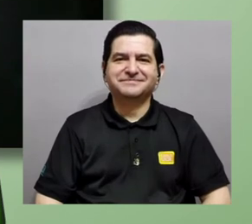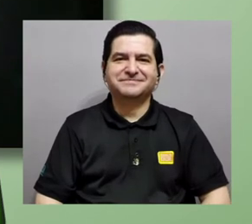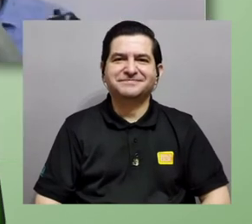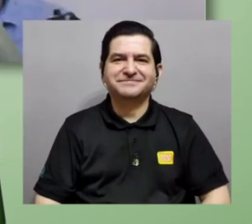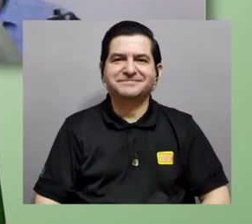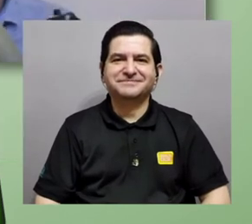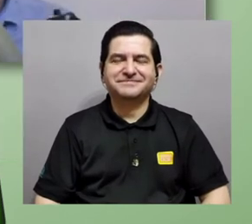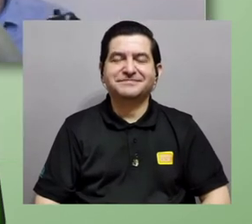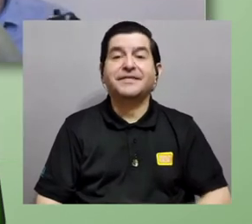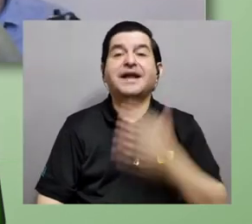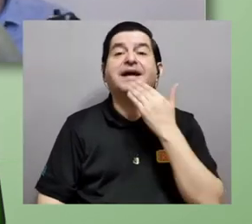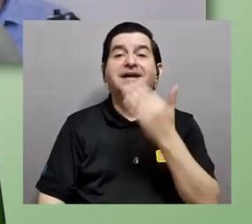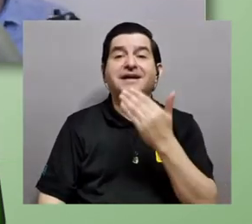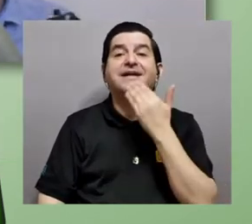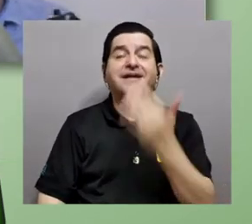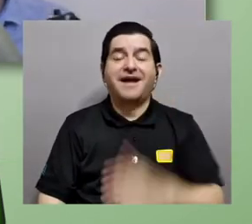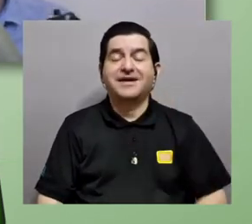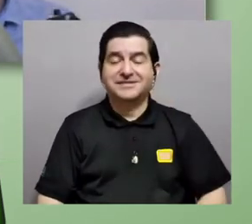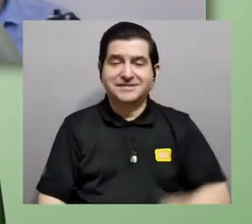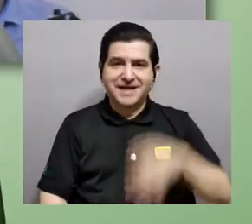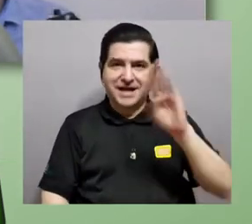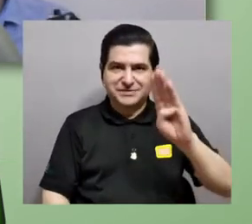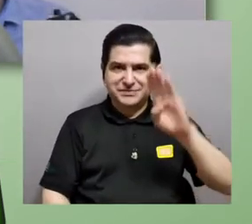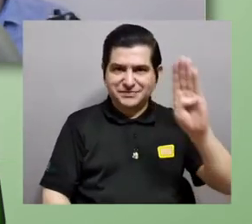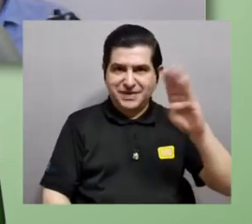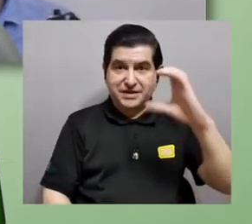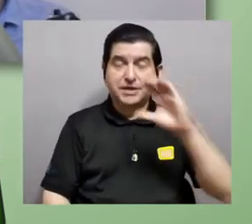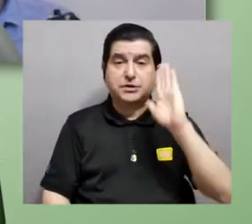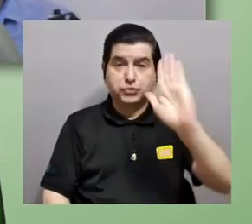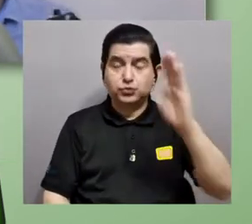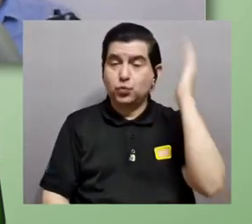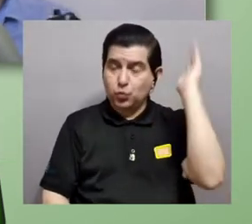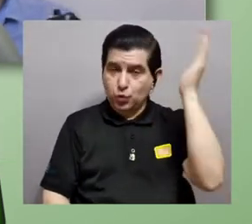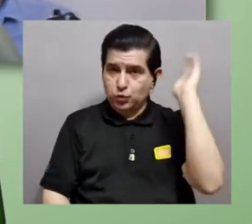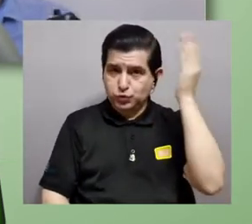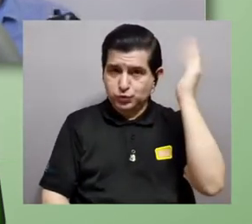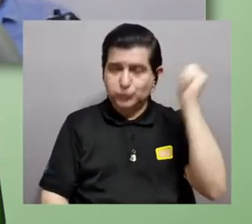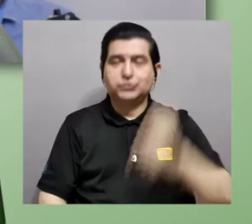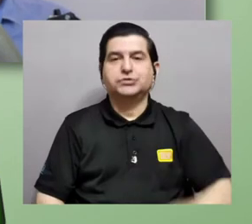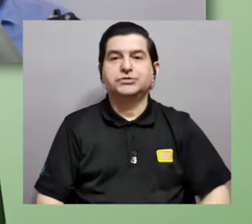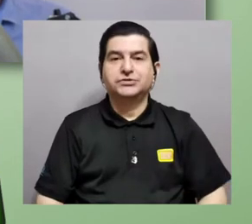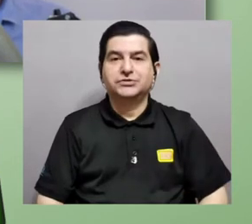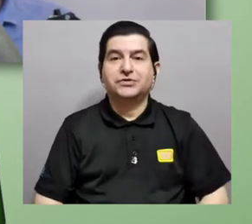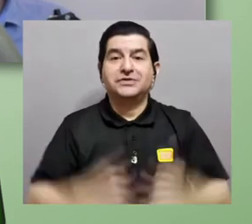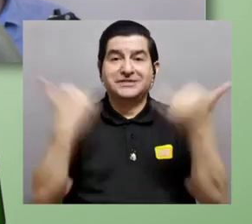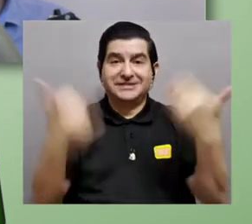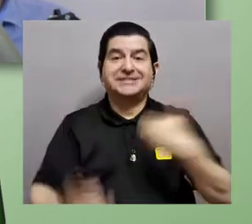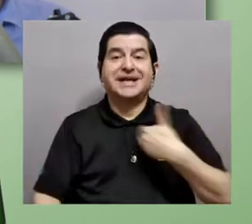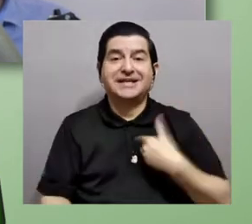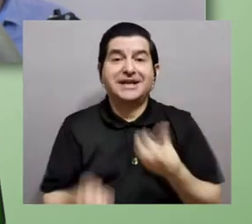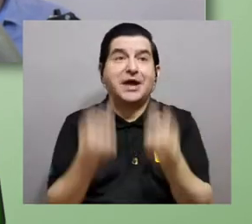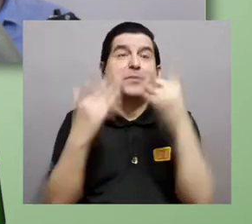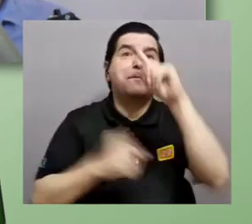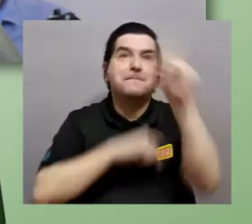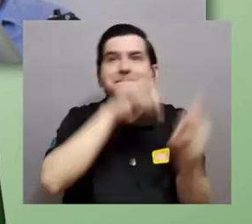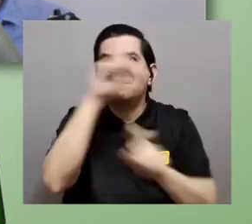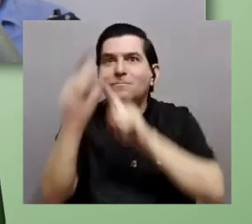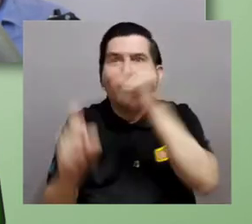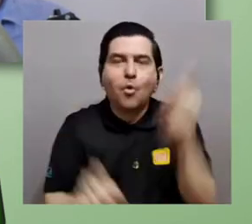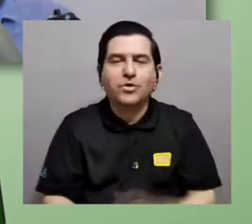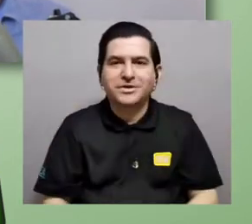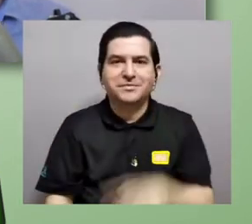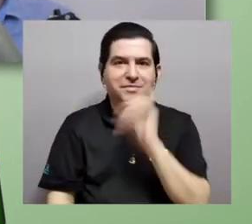Gracias, Beatriz, por esta exposición que nos hacía. Y bueno, ya tenemos también muchas preguntas para usted.